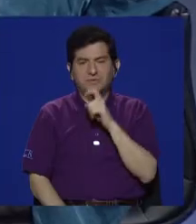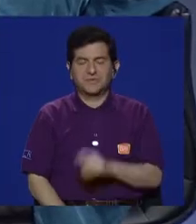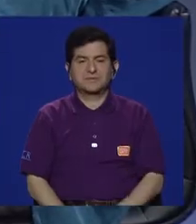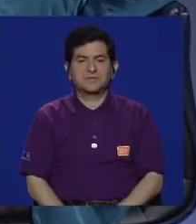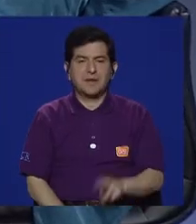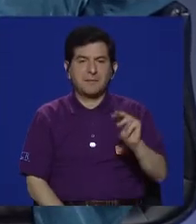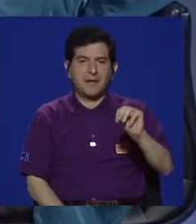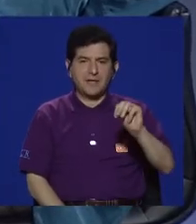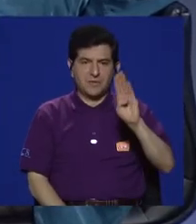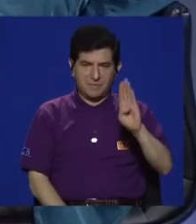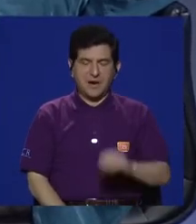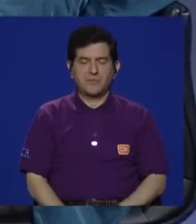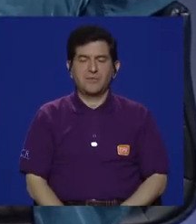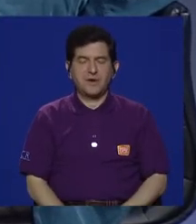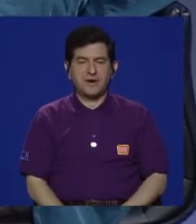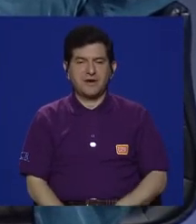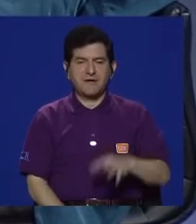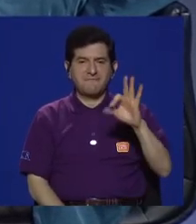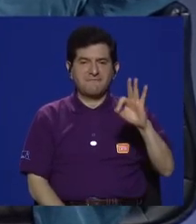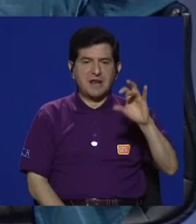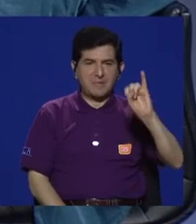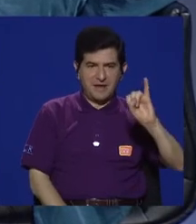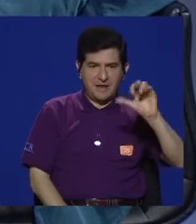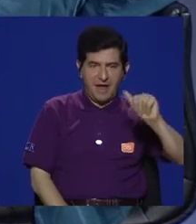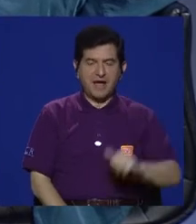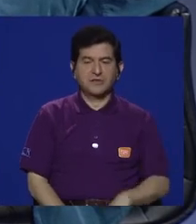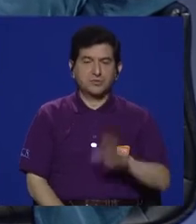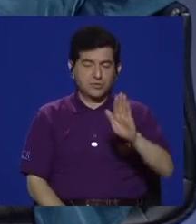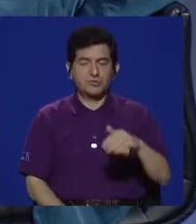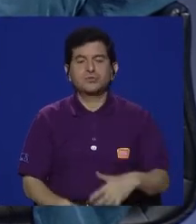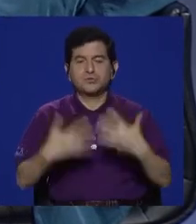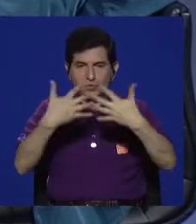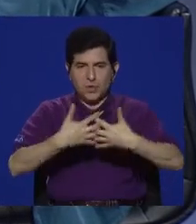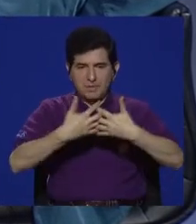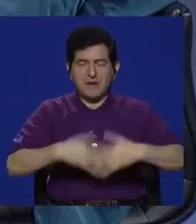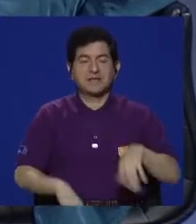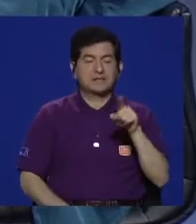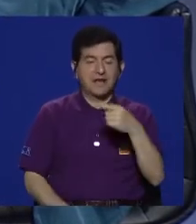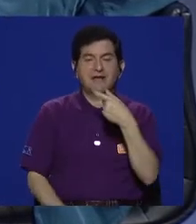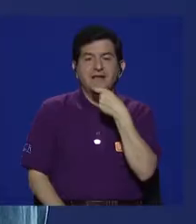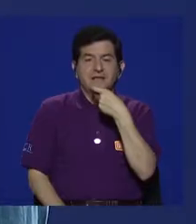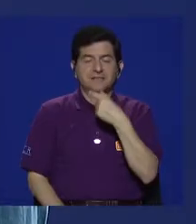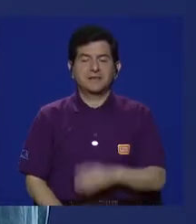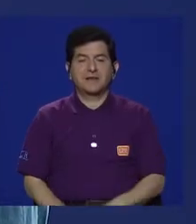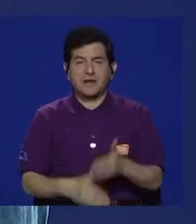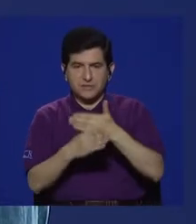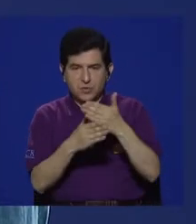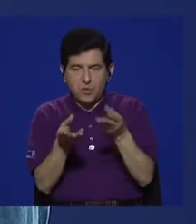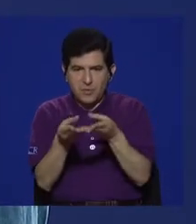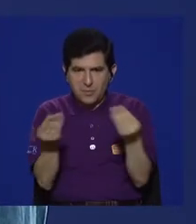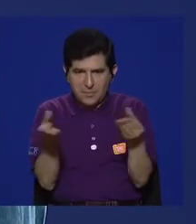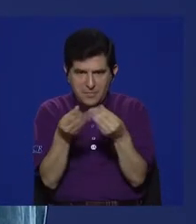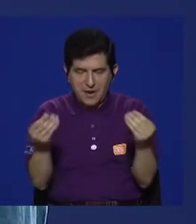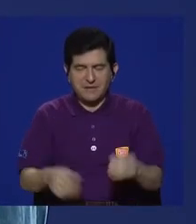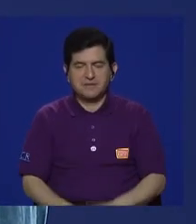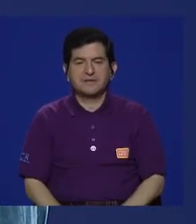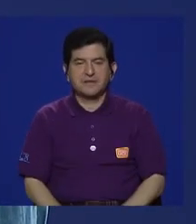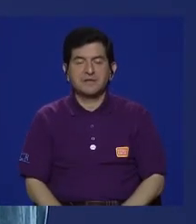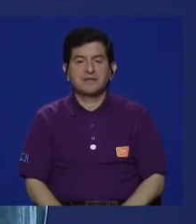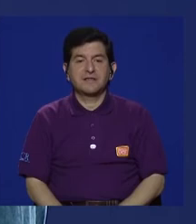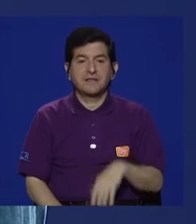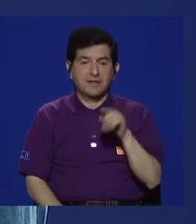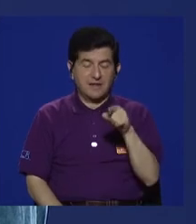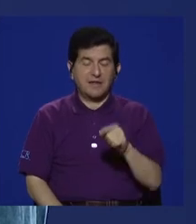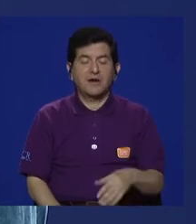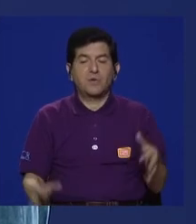Matthew Barwick, Film in Action, es su productora, él es inglés y en coproducción, esa